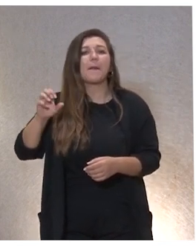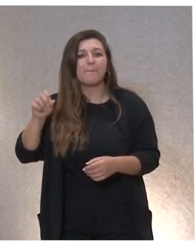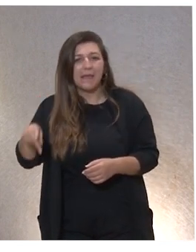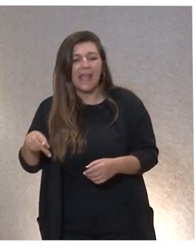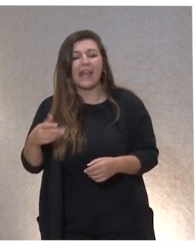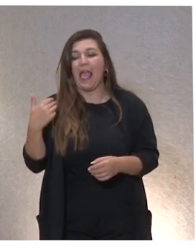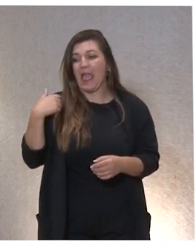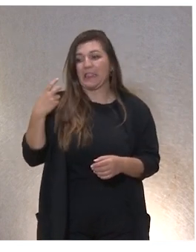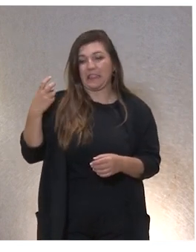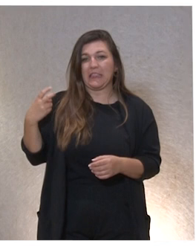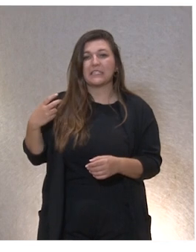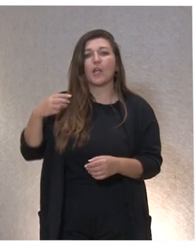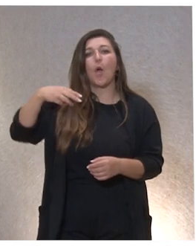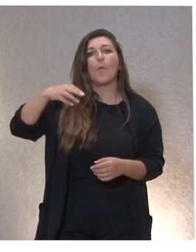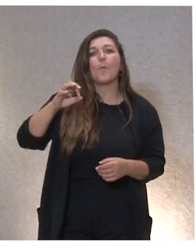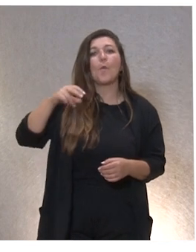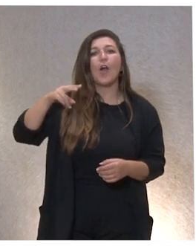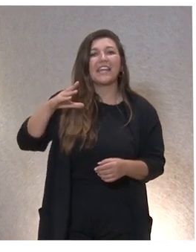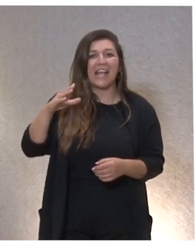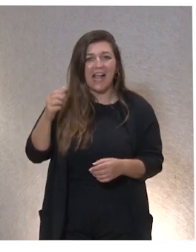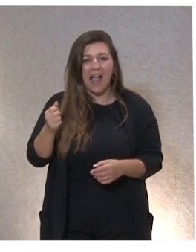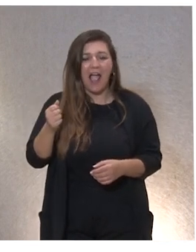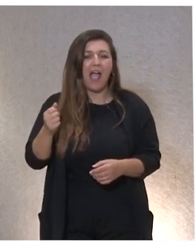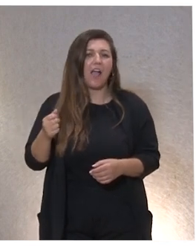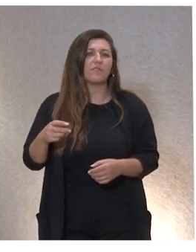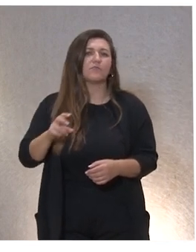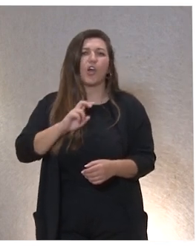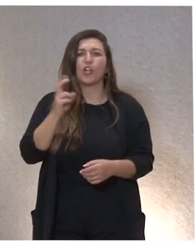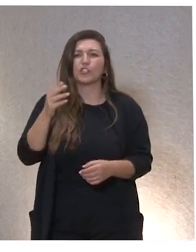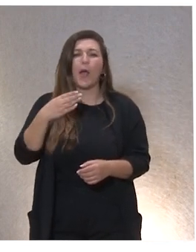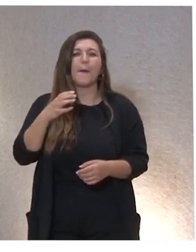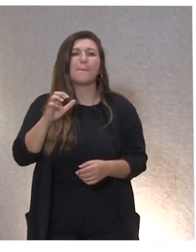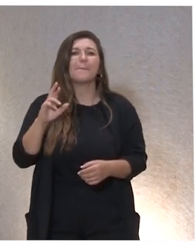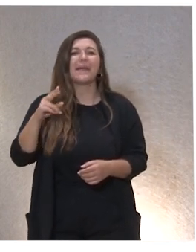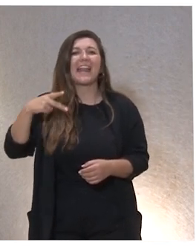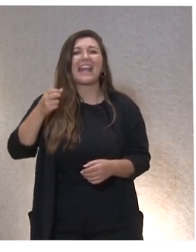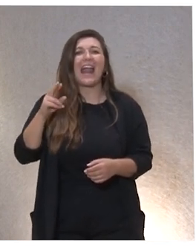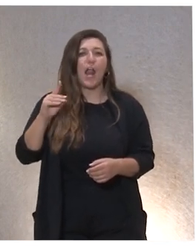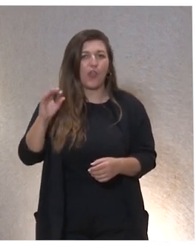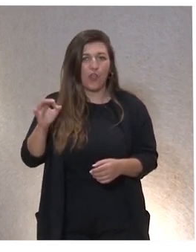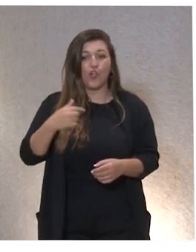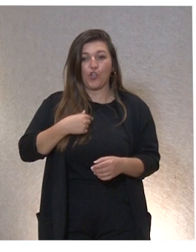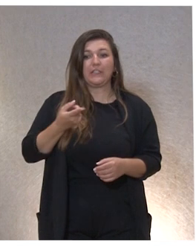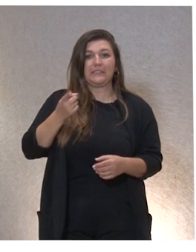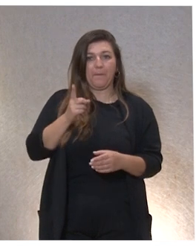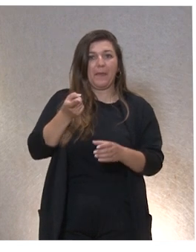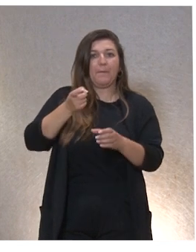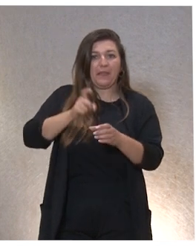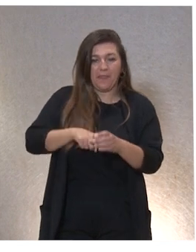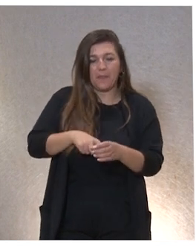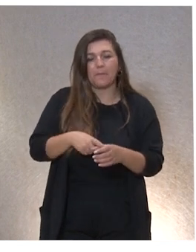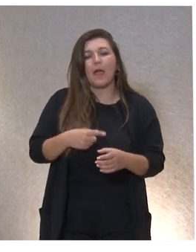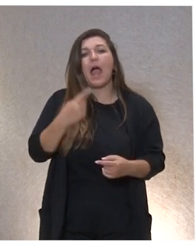como Mónica por ahí también está Bernardo bueno yo mismo también participo o sea